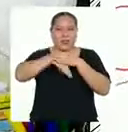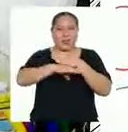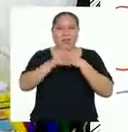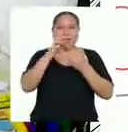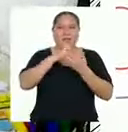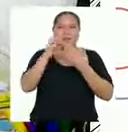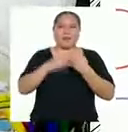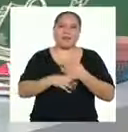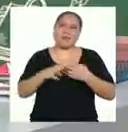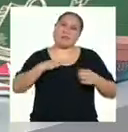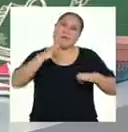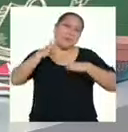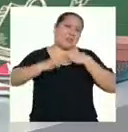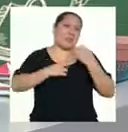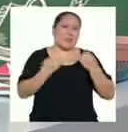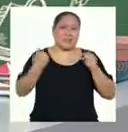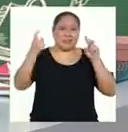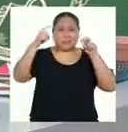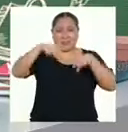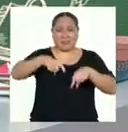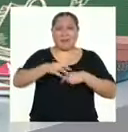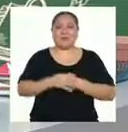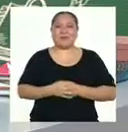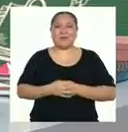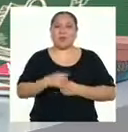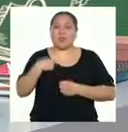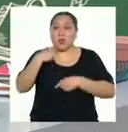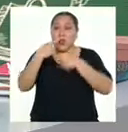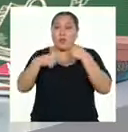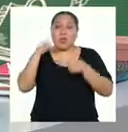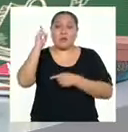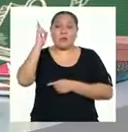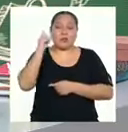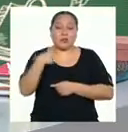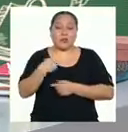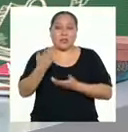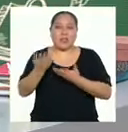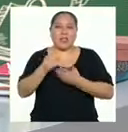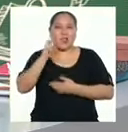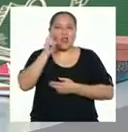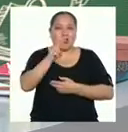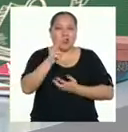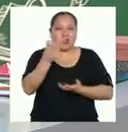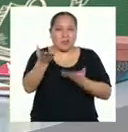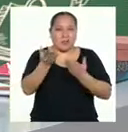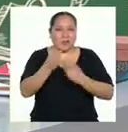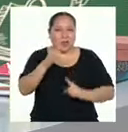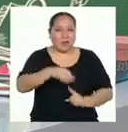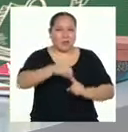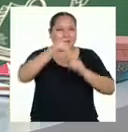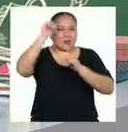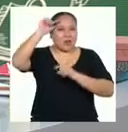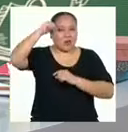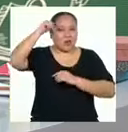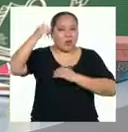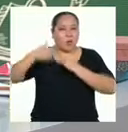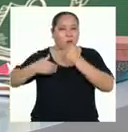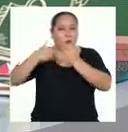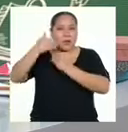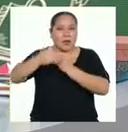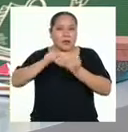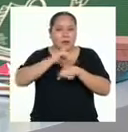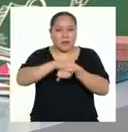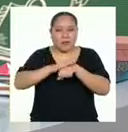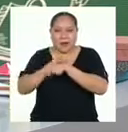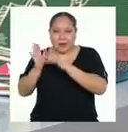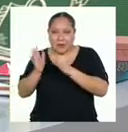emocionados de estar aquí! Le contó a la profesora que hoy tenía dos invitados especiales que nos recordarían los pasos que seguimos para la